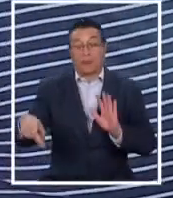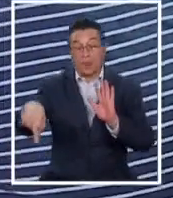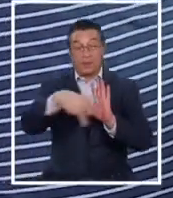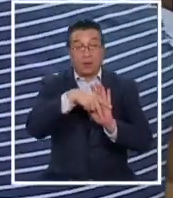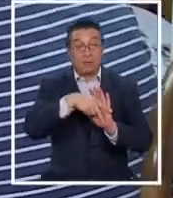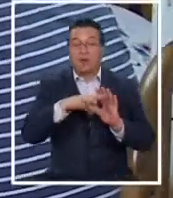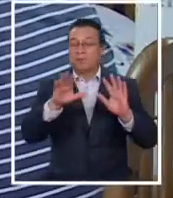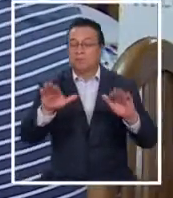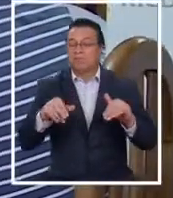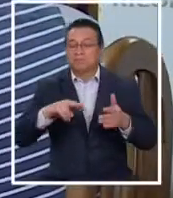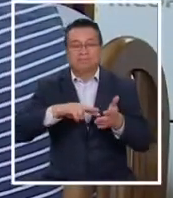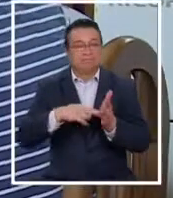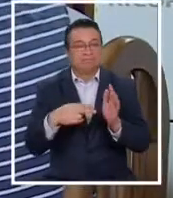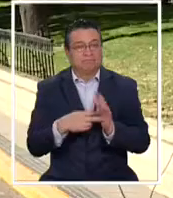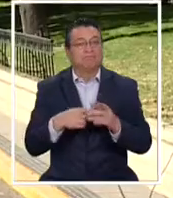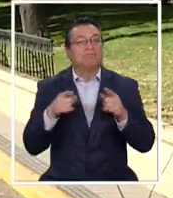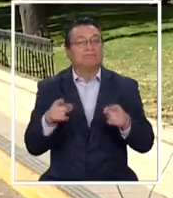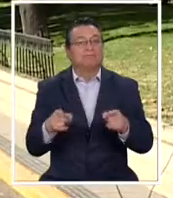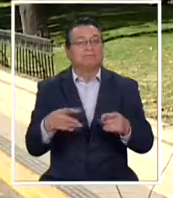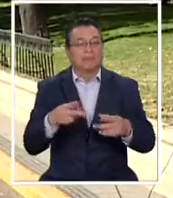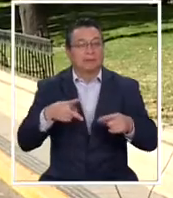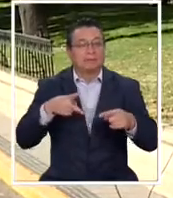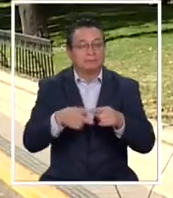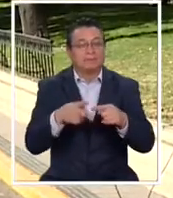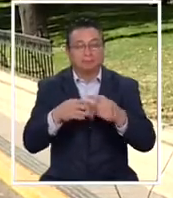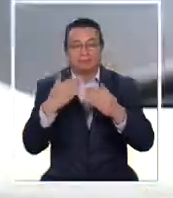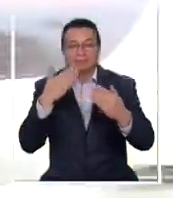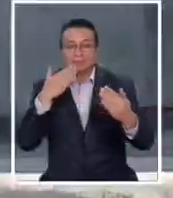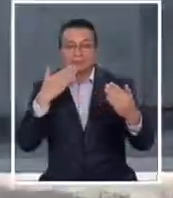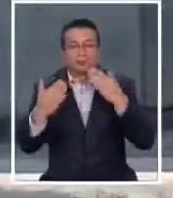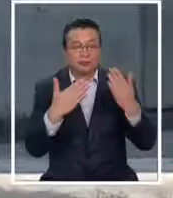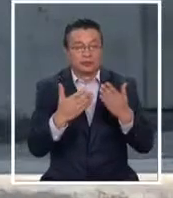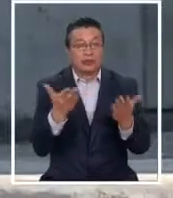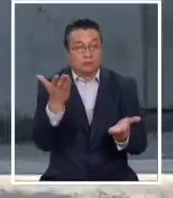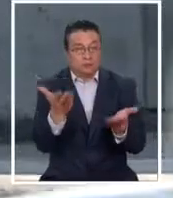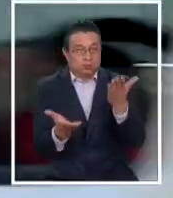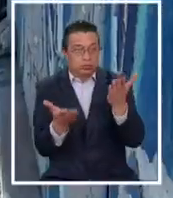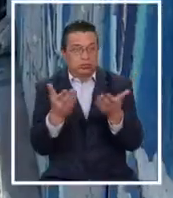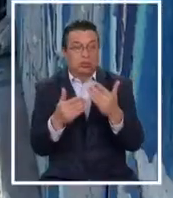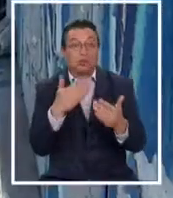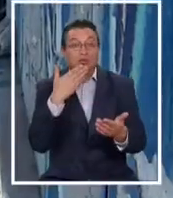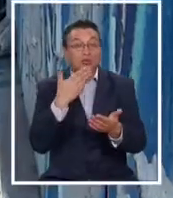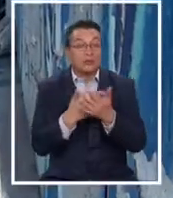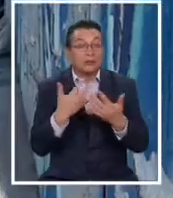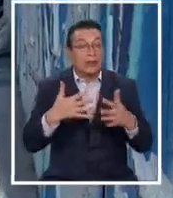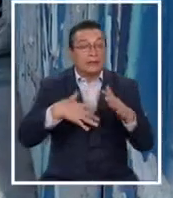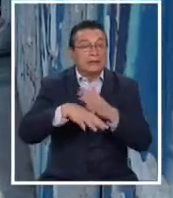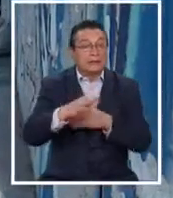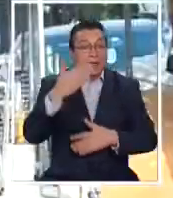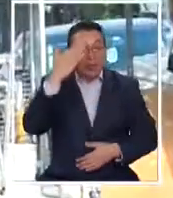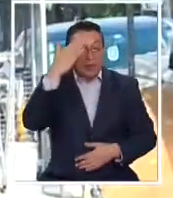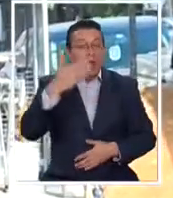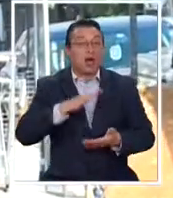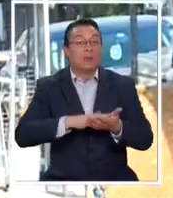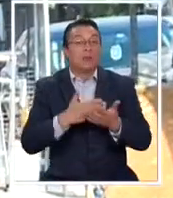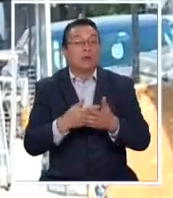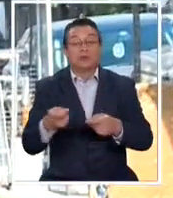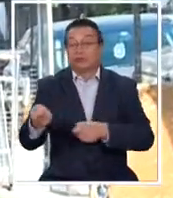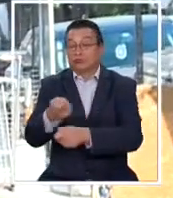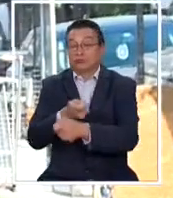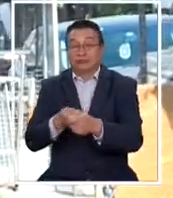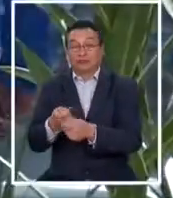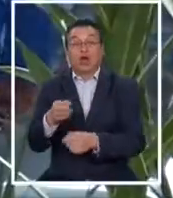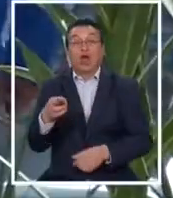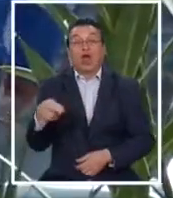sigue generando controversia, medidas para frenar los contagios, que serán evaluadas cuando se cumplan los 15 días, con un comercio que